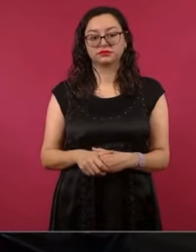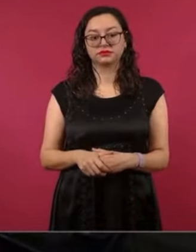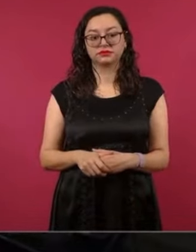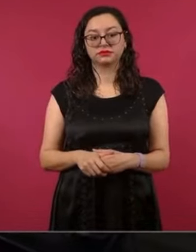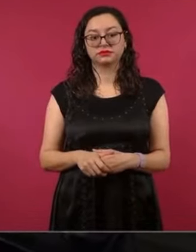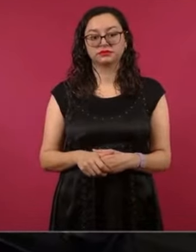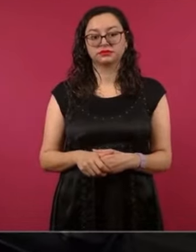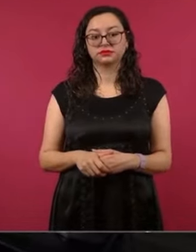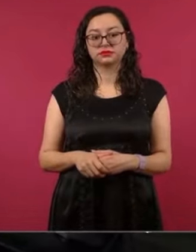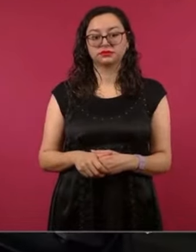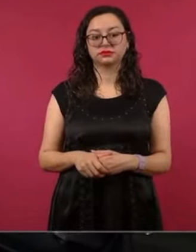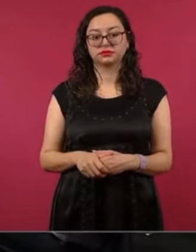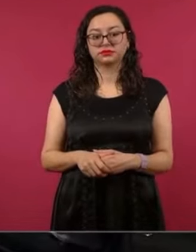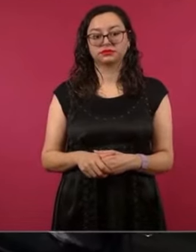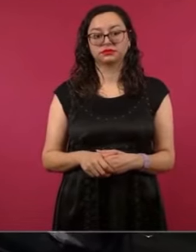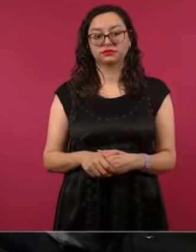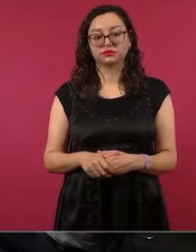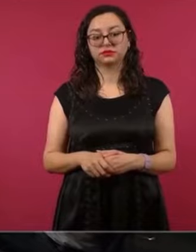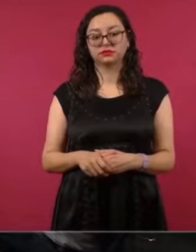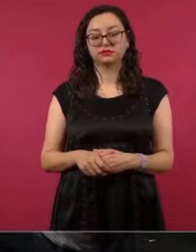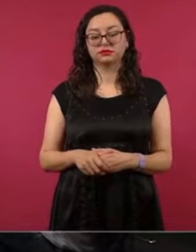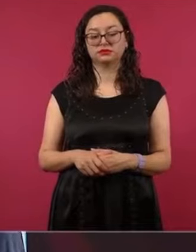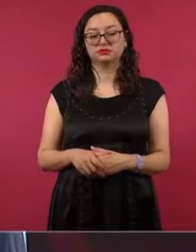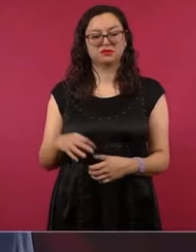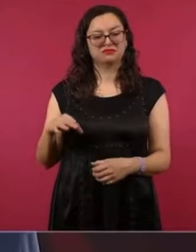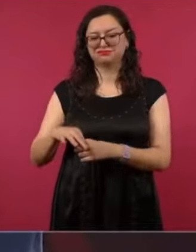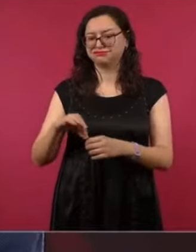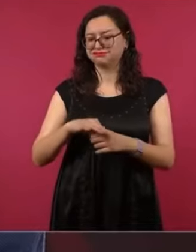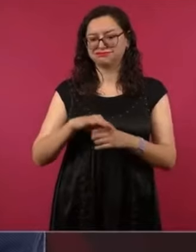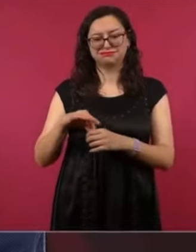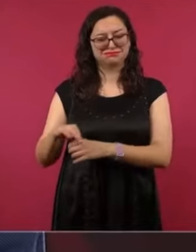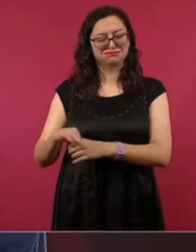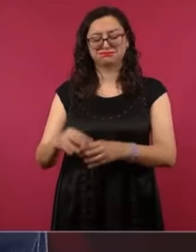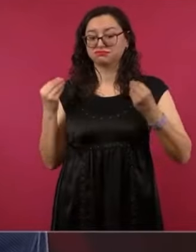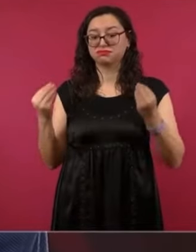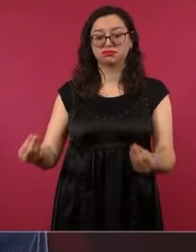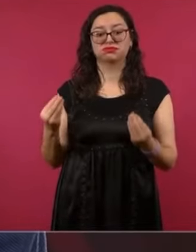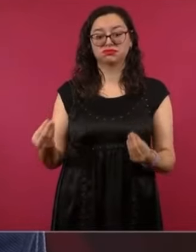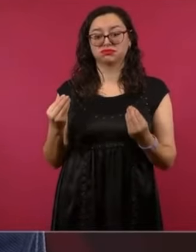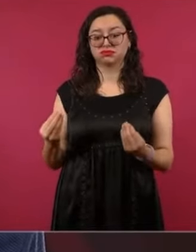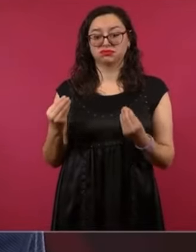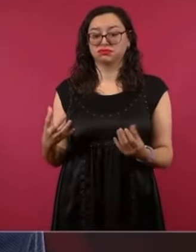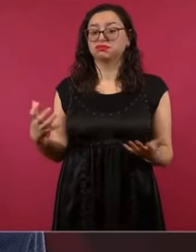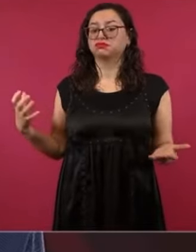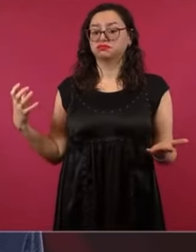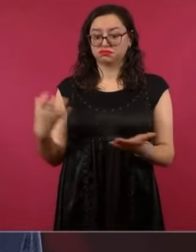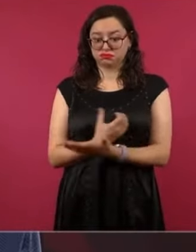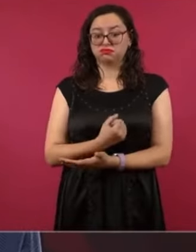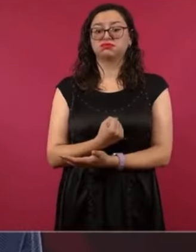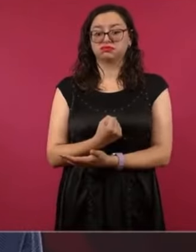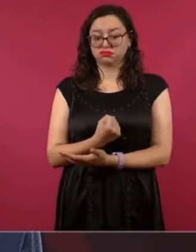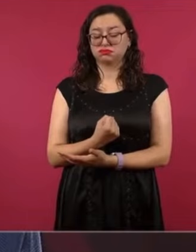Ganó con mucho margen, con mucha ventaja, porque